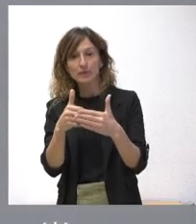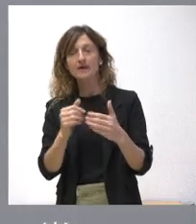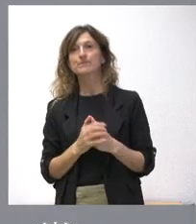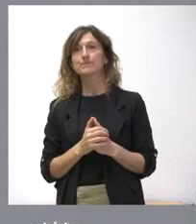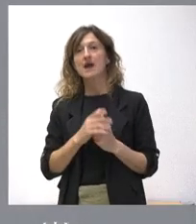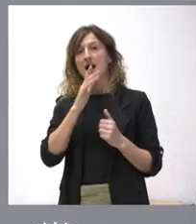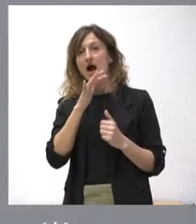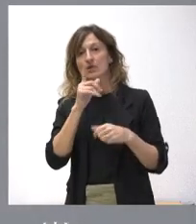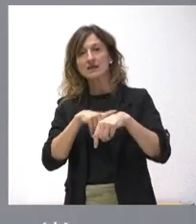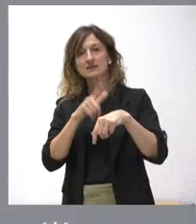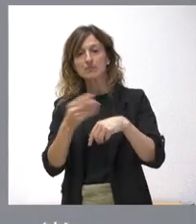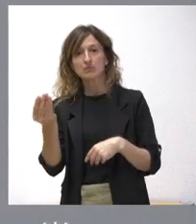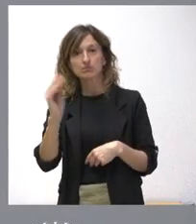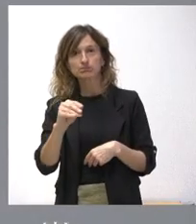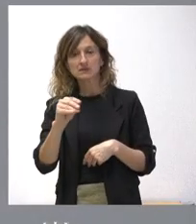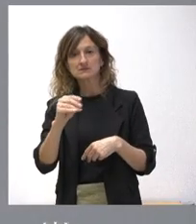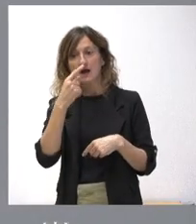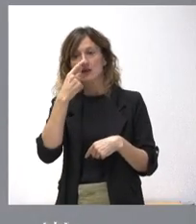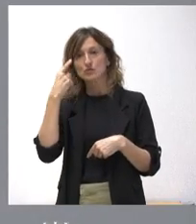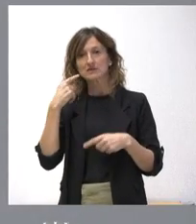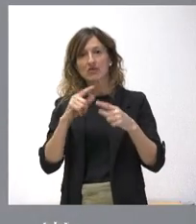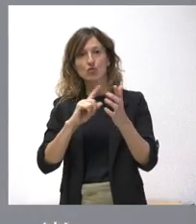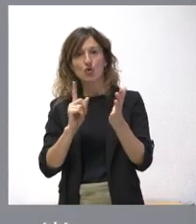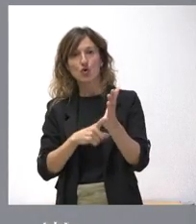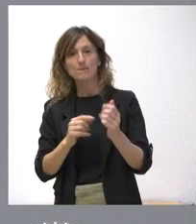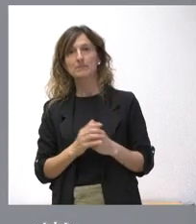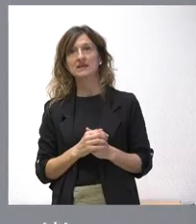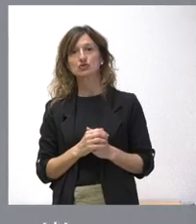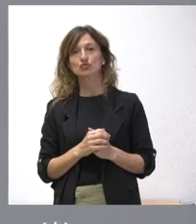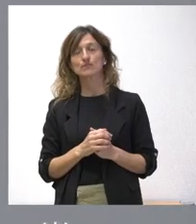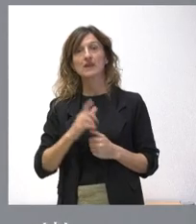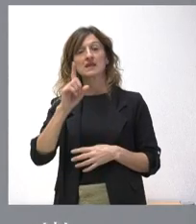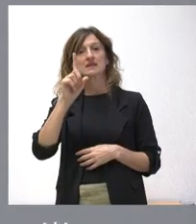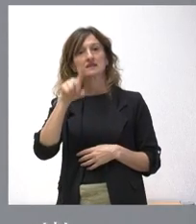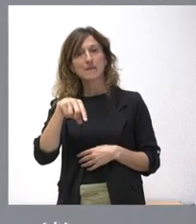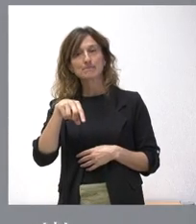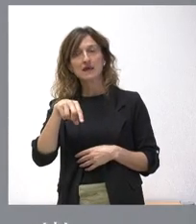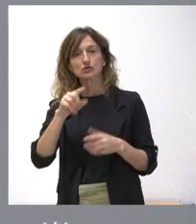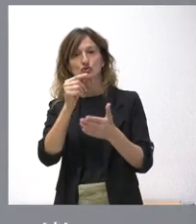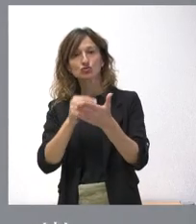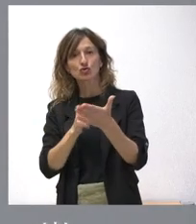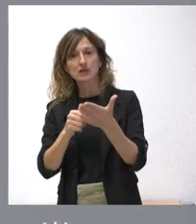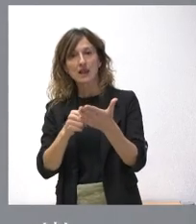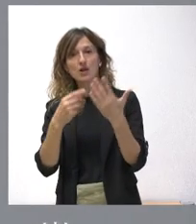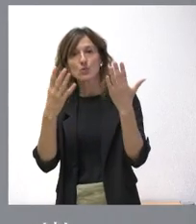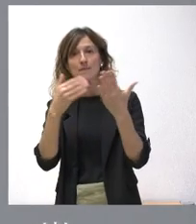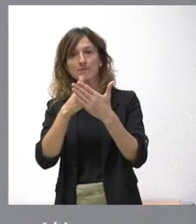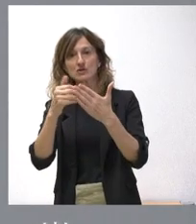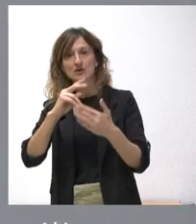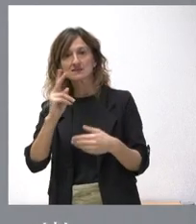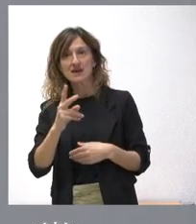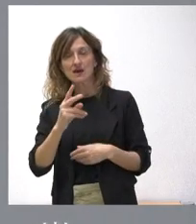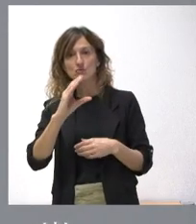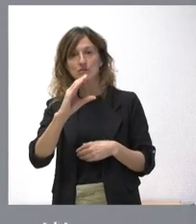es extenderlo hasta todo el ejercicio pasado y, por tanto, se une este total de algo más de 9 millones de euros para